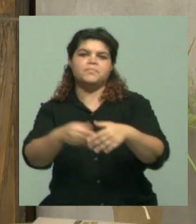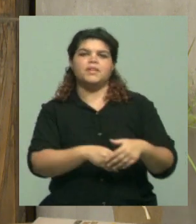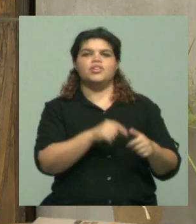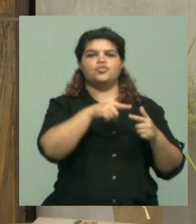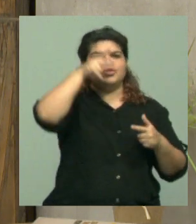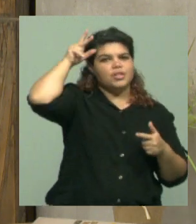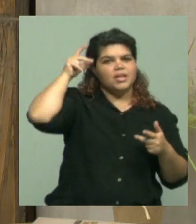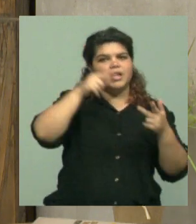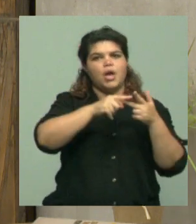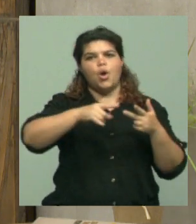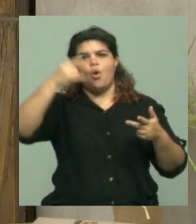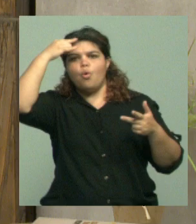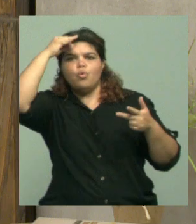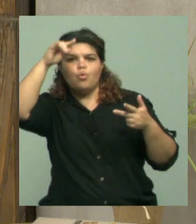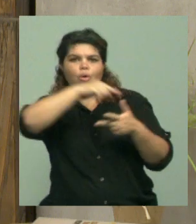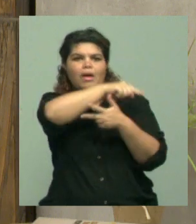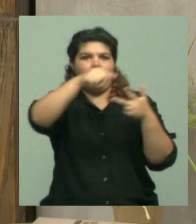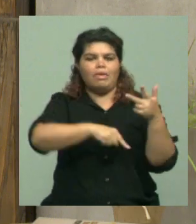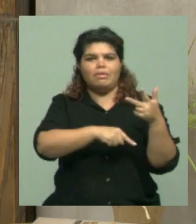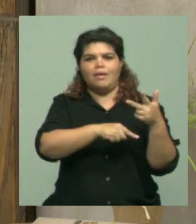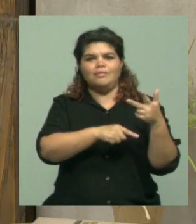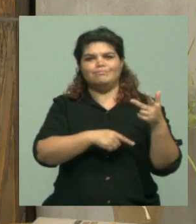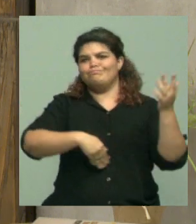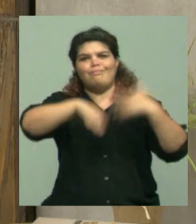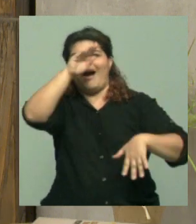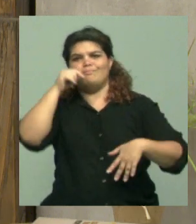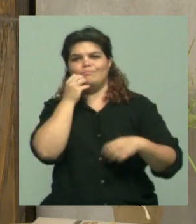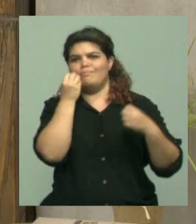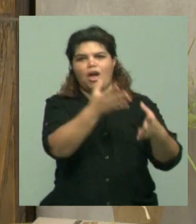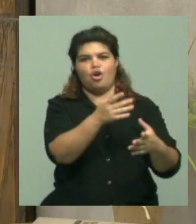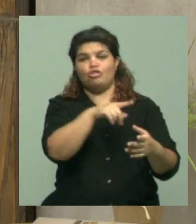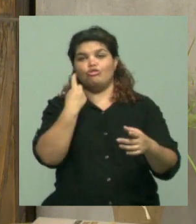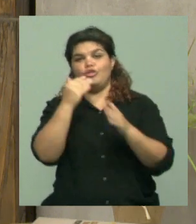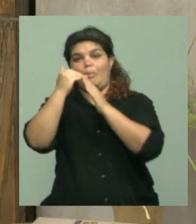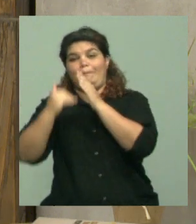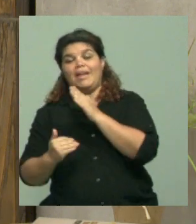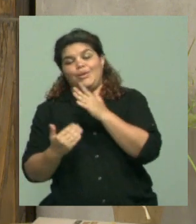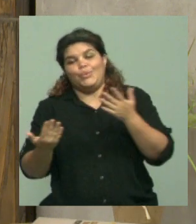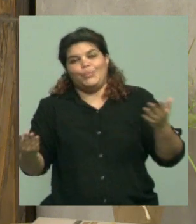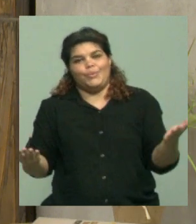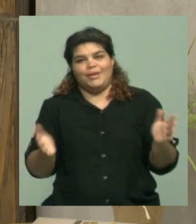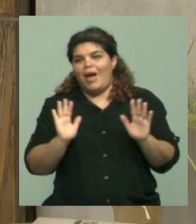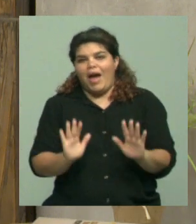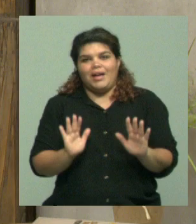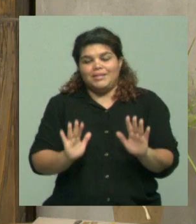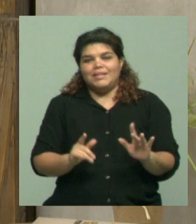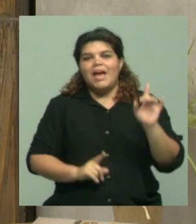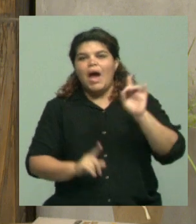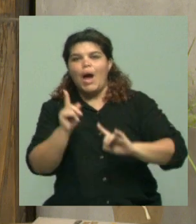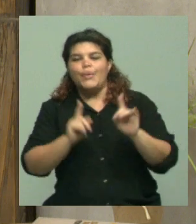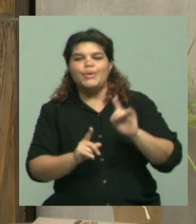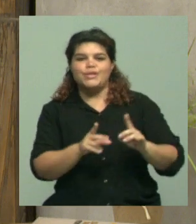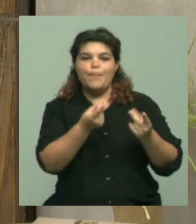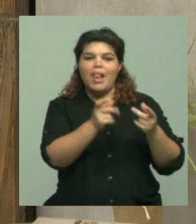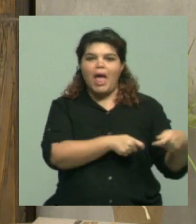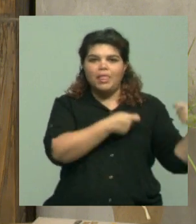Nosotros comparándonos con esos países, sí estamos un poco hacia abajo, porque bueno, hay riesgo que por ahí los capitales privados no se